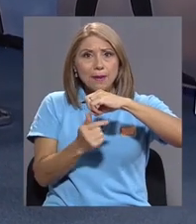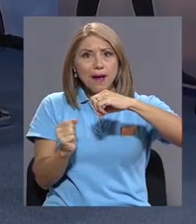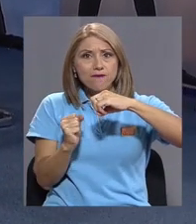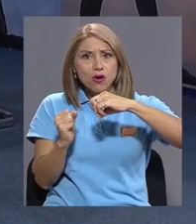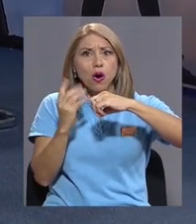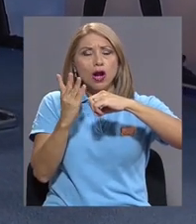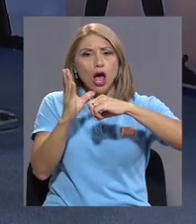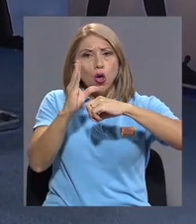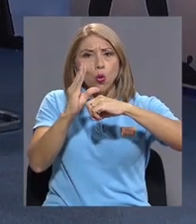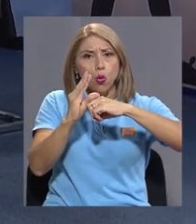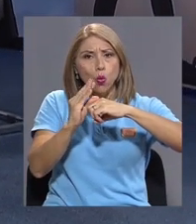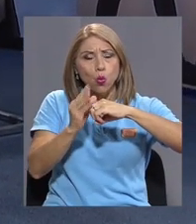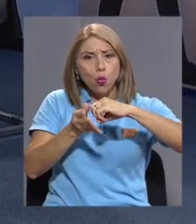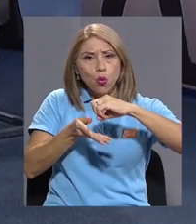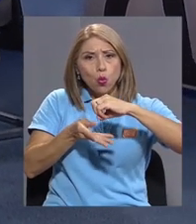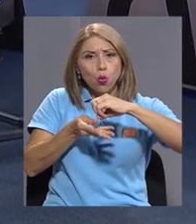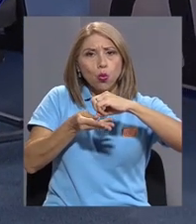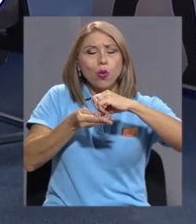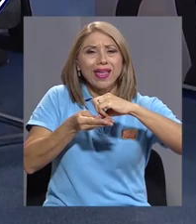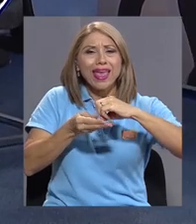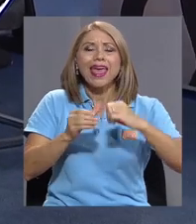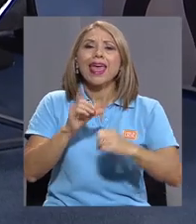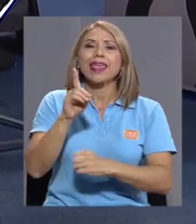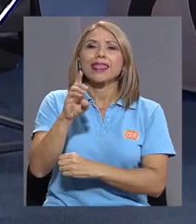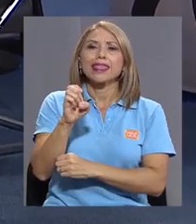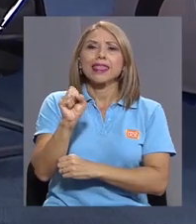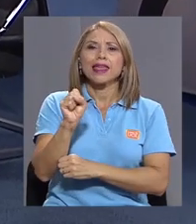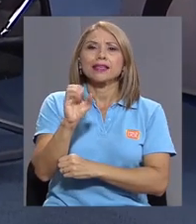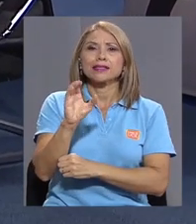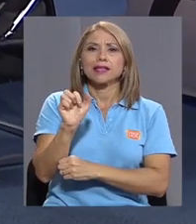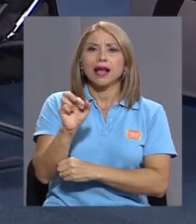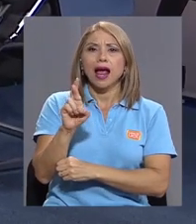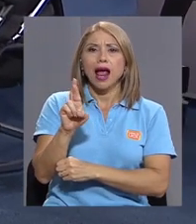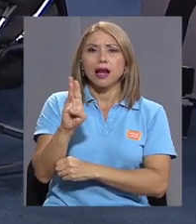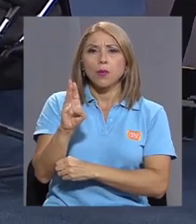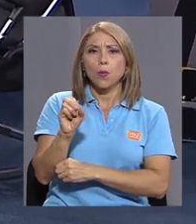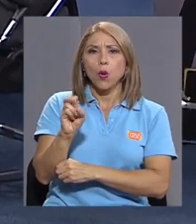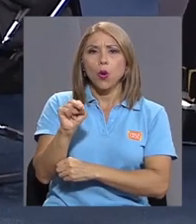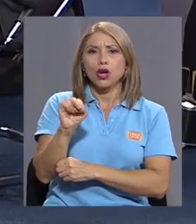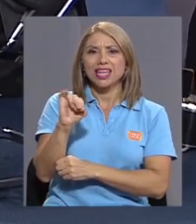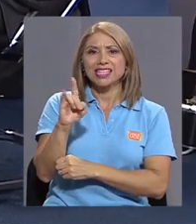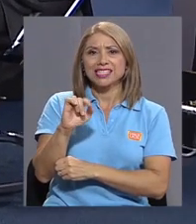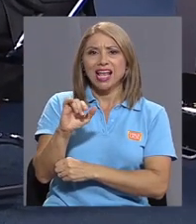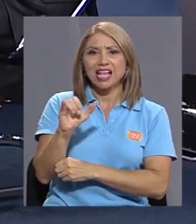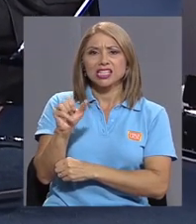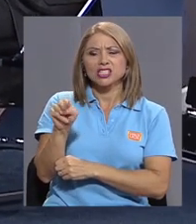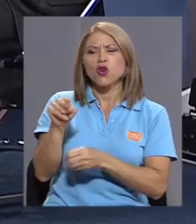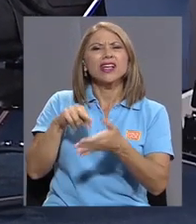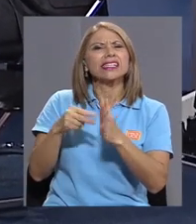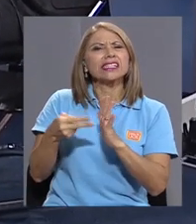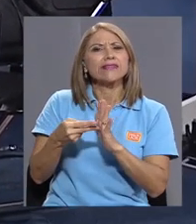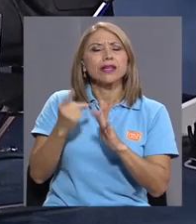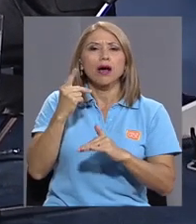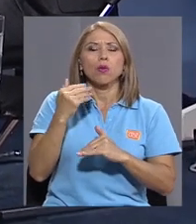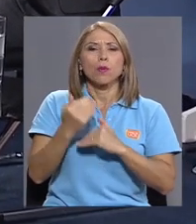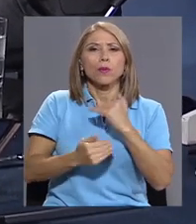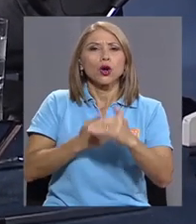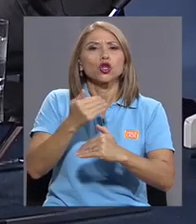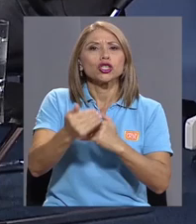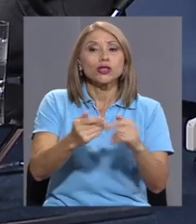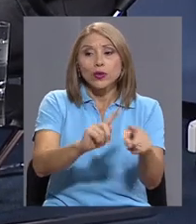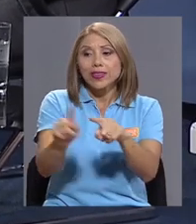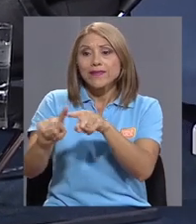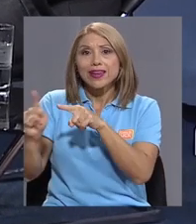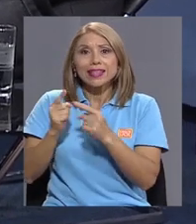descarbonización vendría a ser un proceso en el cual las economías del mundo han